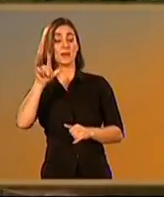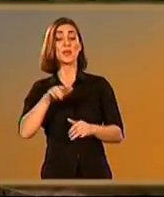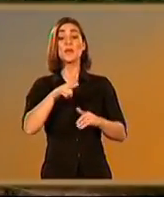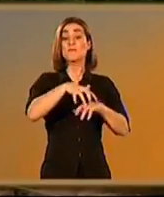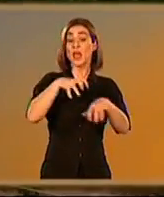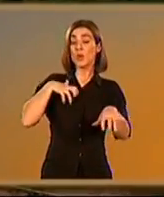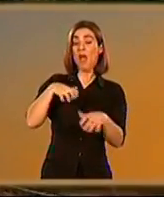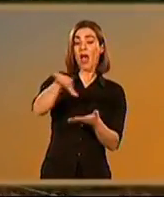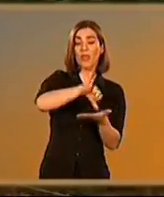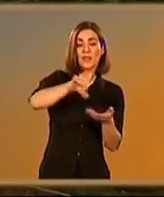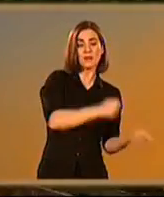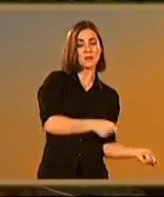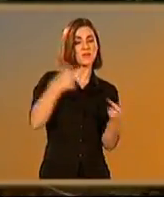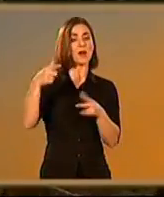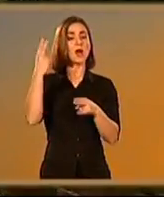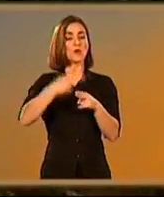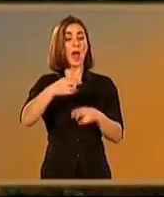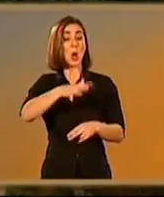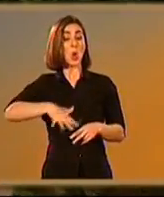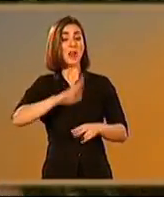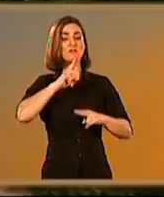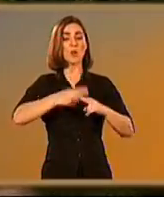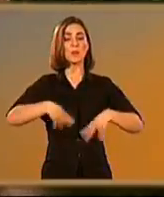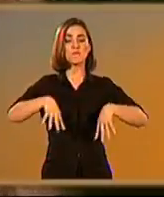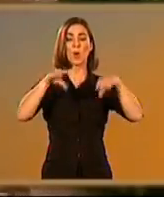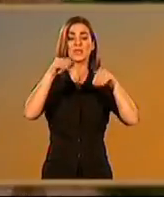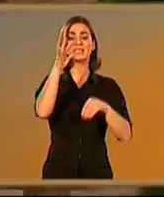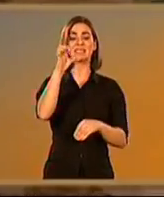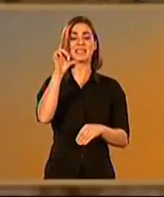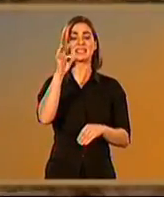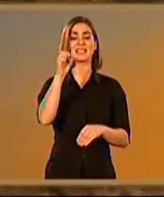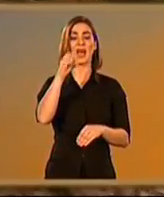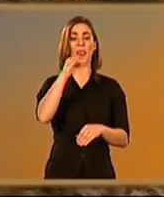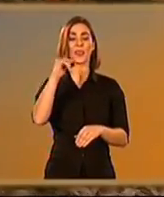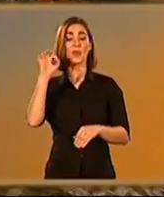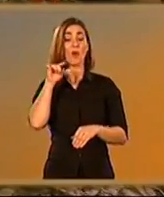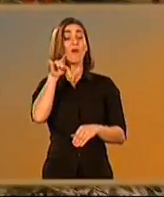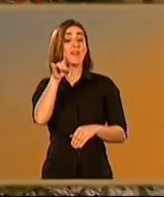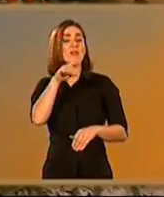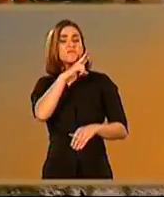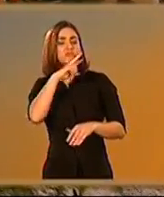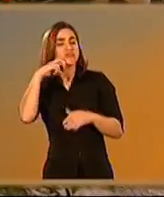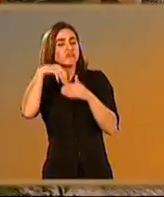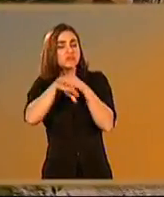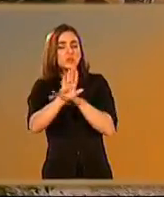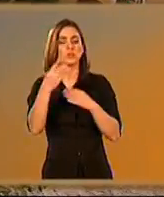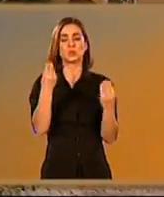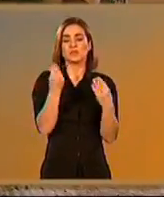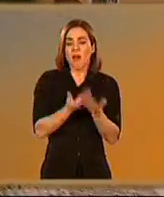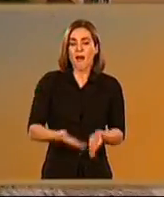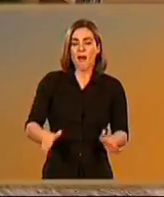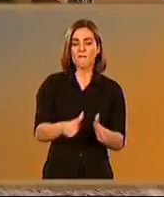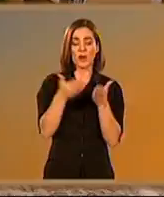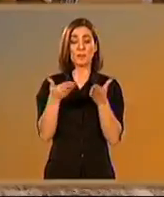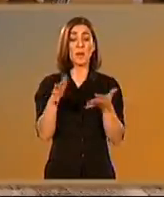donde se desprendían de las ánforas, en un lugar que acabó conociéndose como Monte Testaccio, debido a la gran colina que los